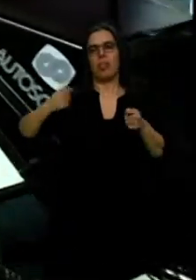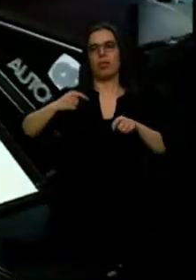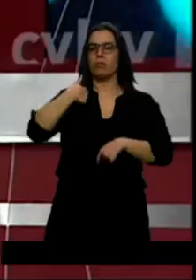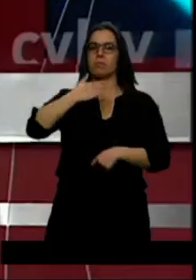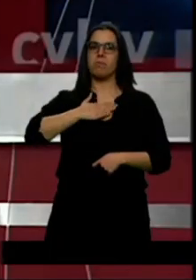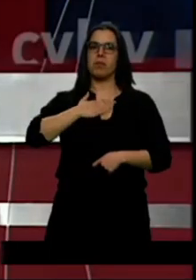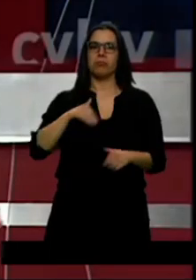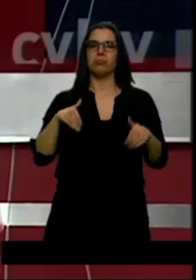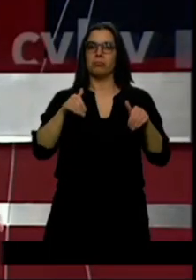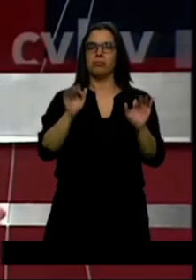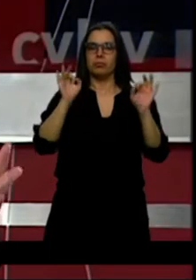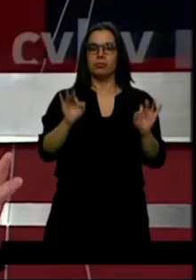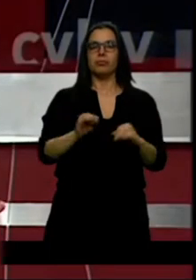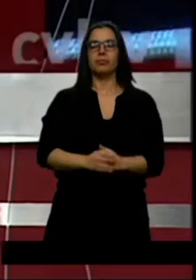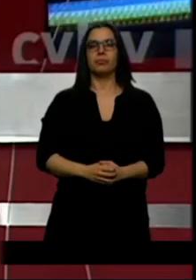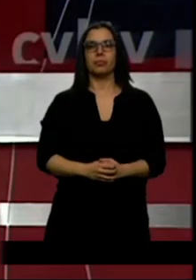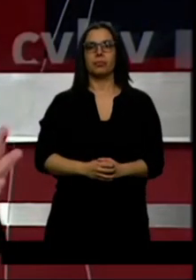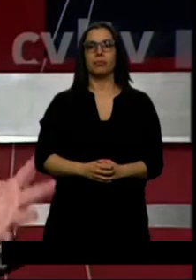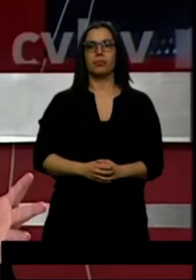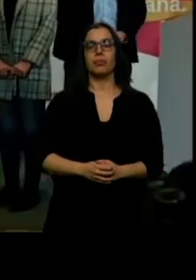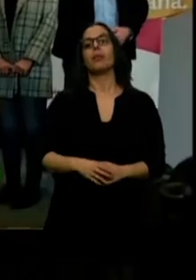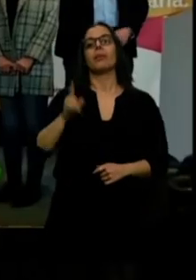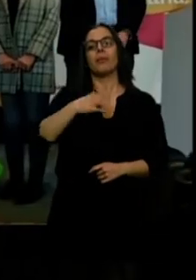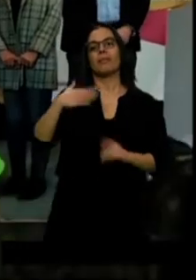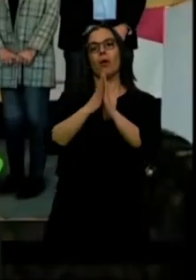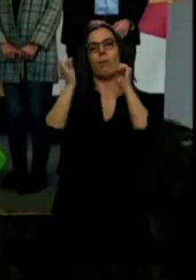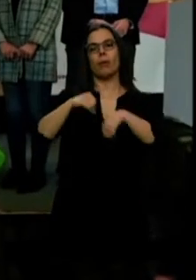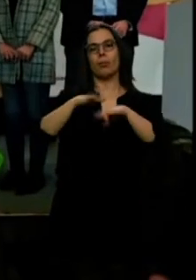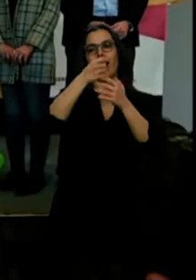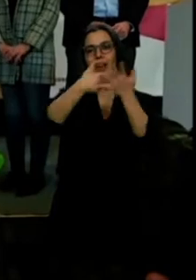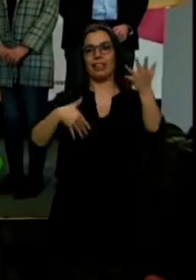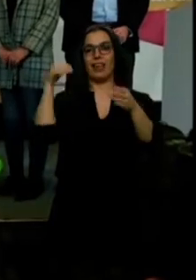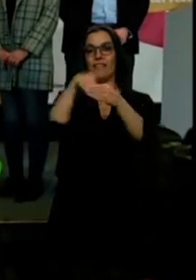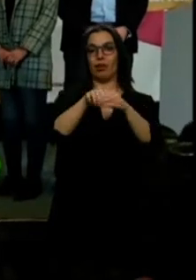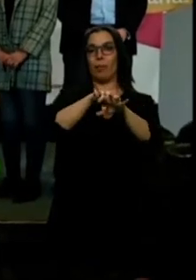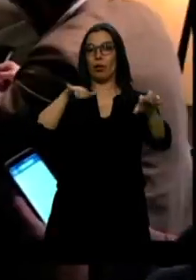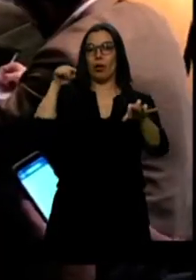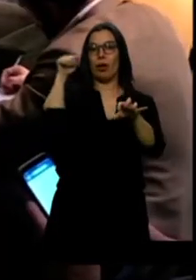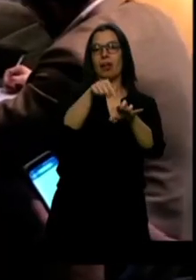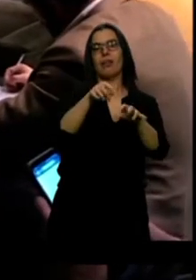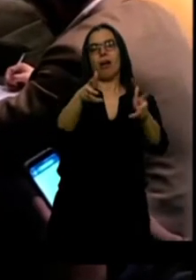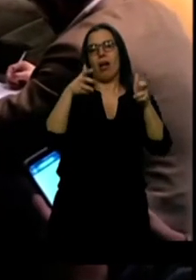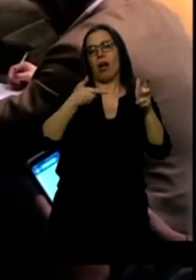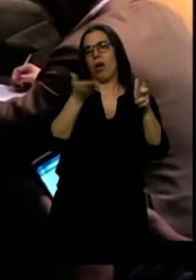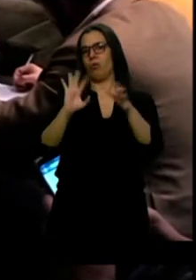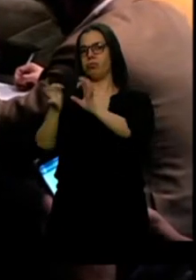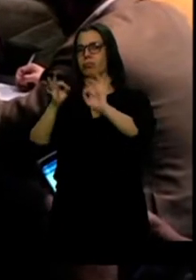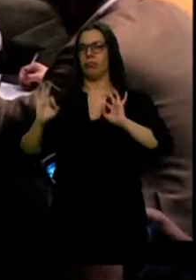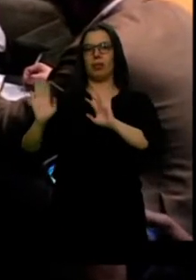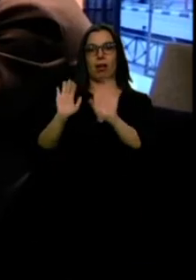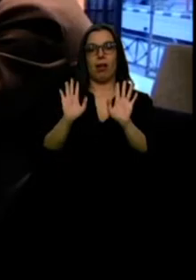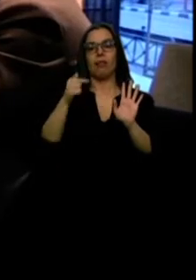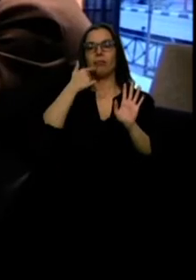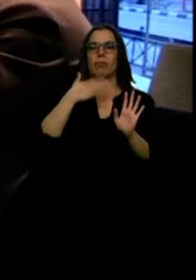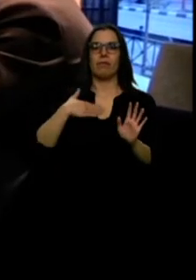votada. A me gustaría que eso se pusiera en una ley. Elude contestar a si negociaría con Vox en Castilla y León si de ello dependiese su llegada